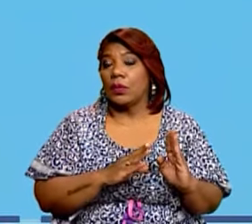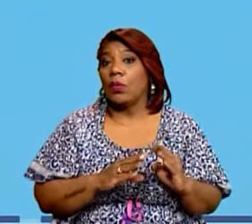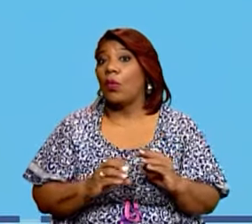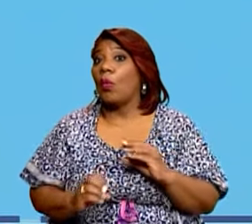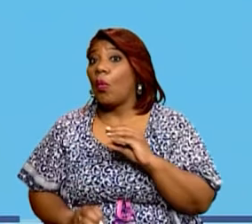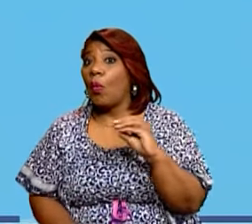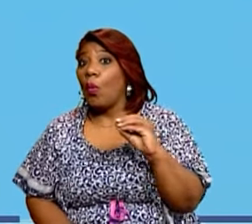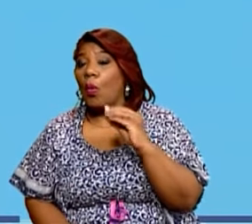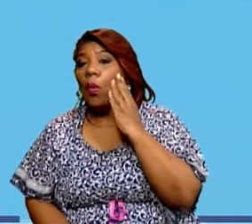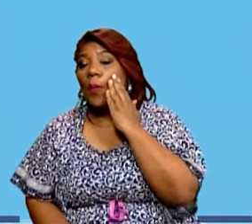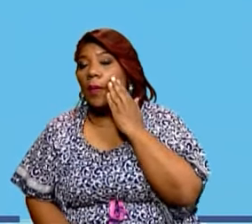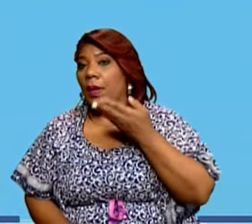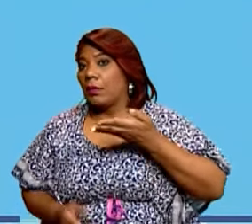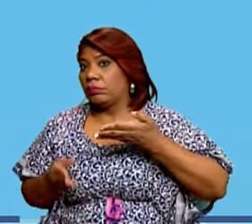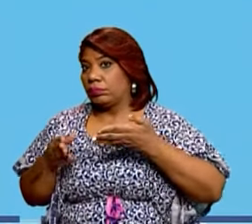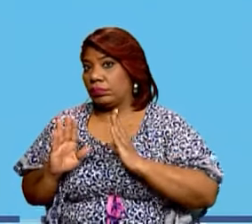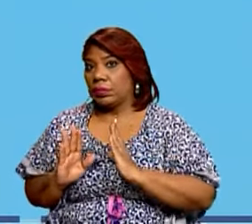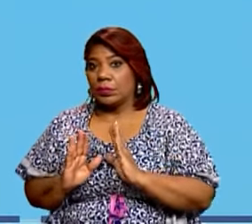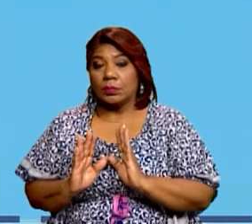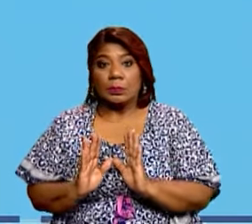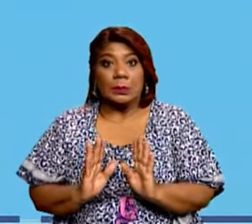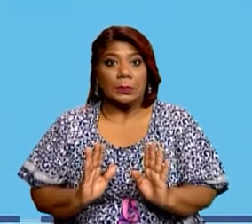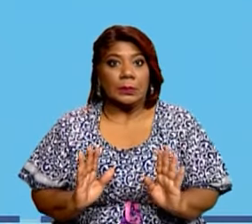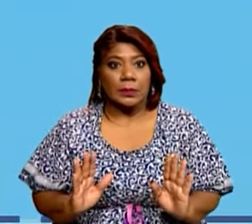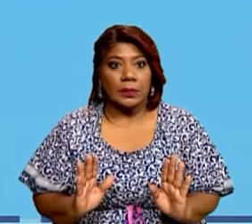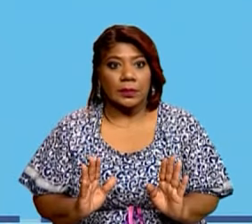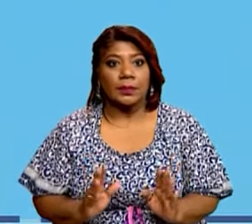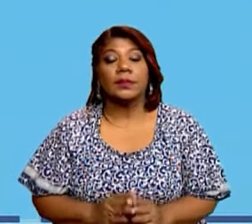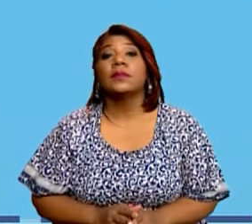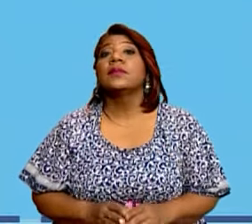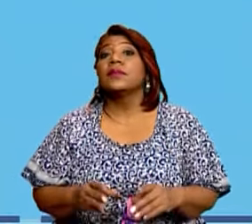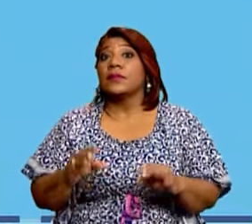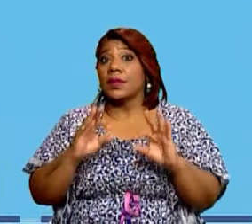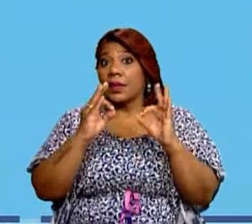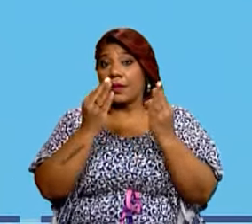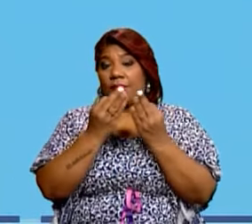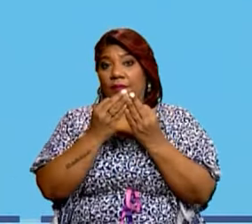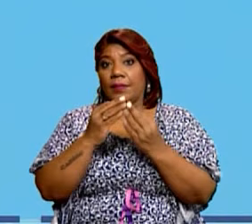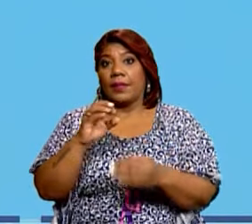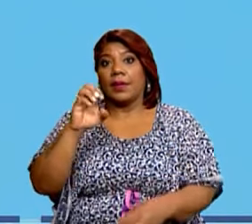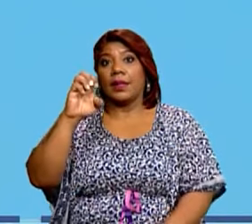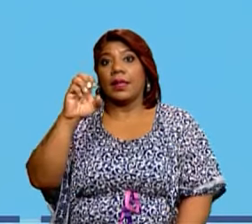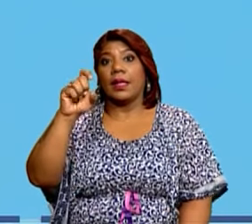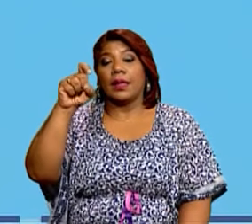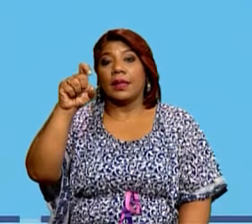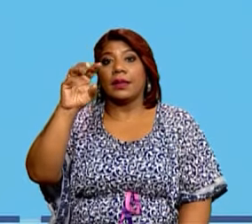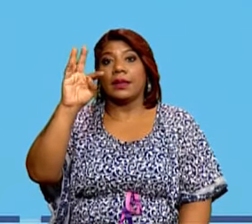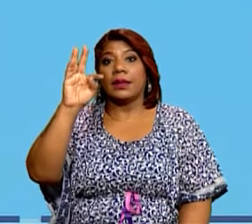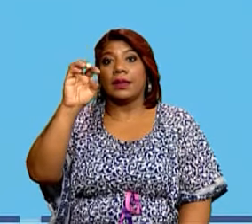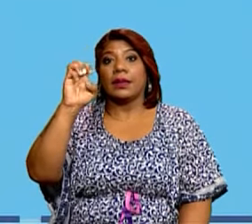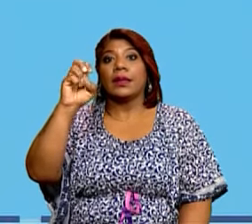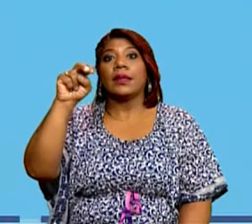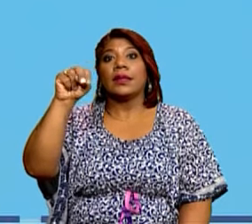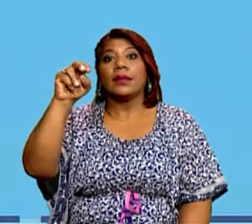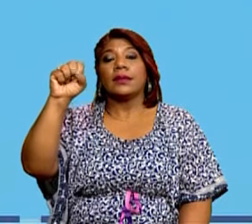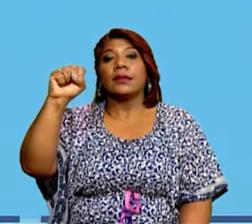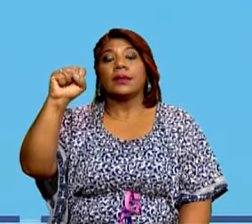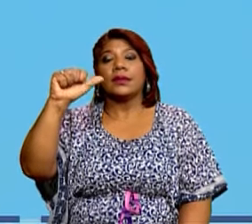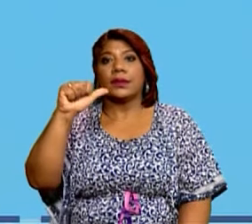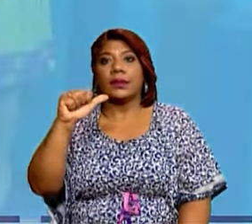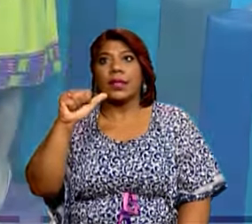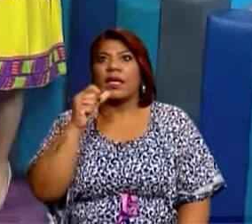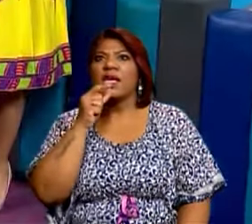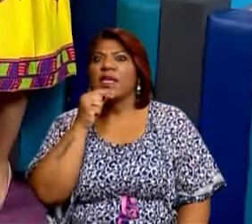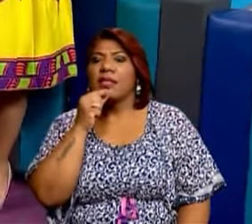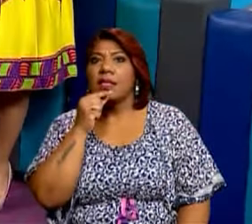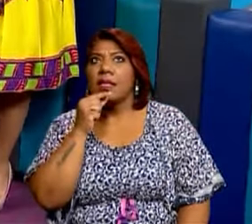mamá y los hijos. Y tenemos también la familia extensa. A ver, ponte a ver, ¿quiénes están contigo? ¿Quiénes